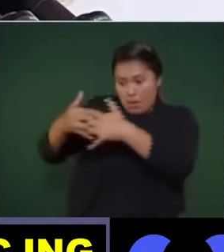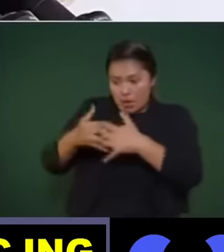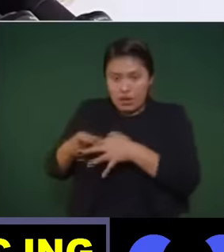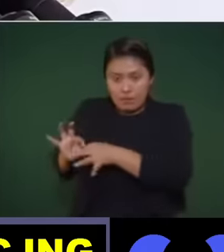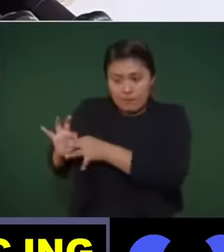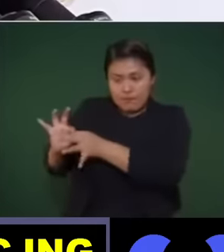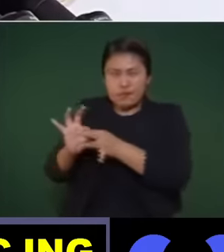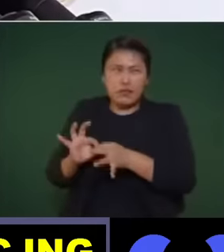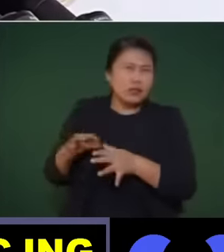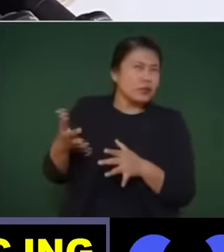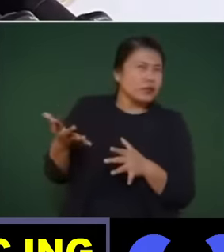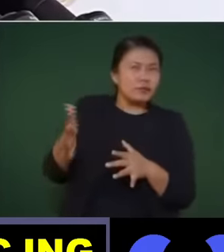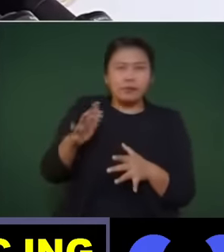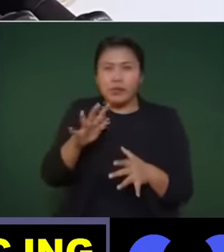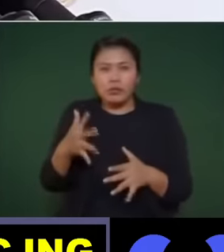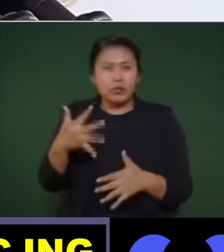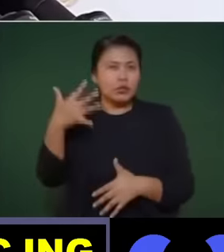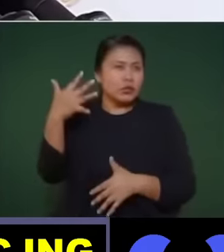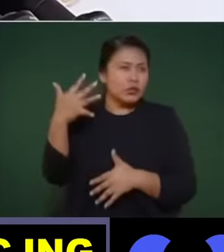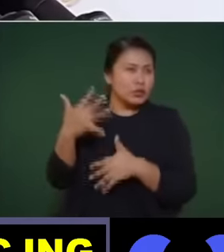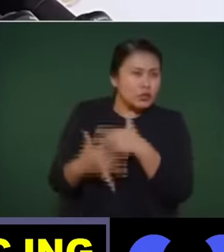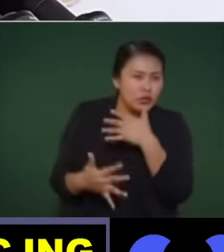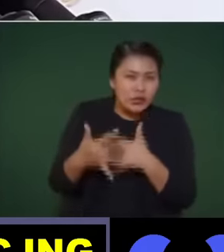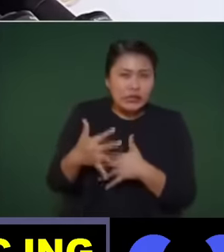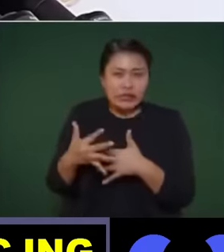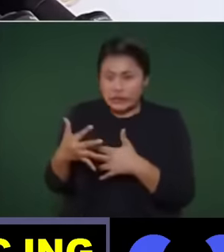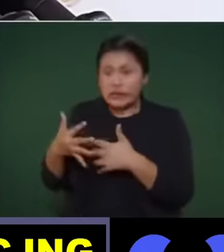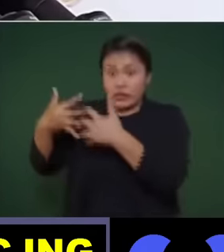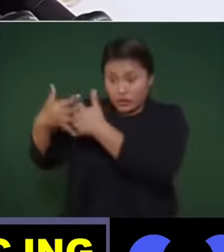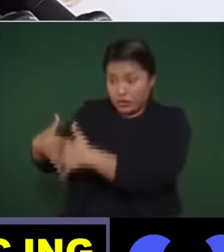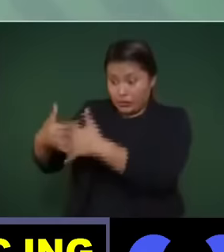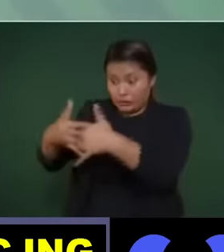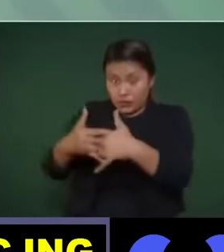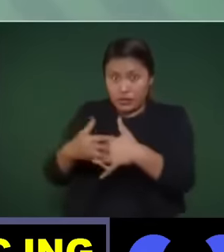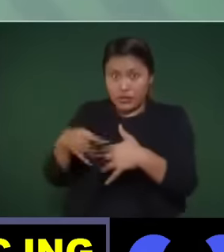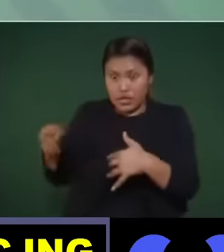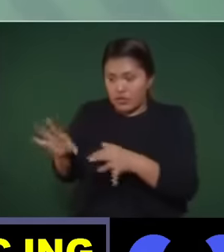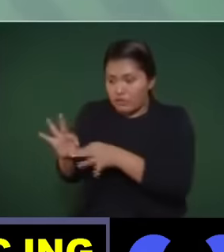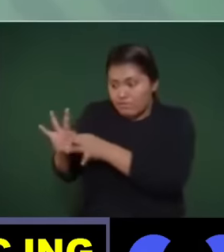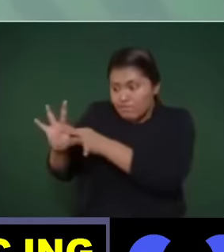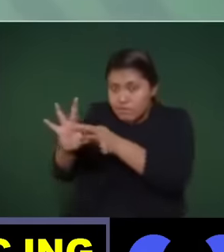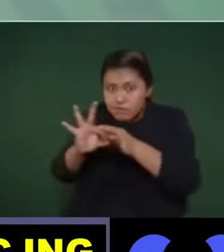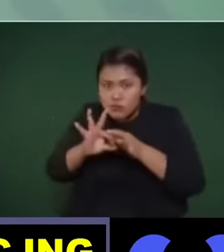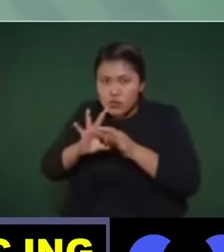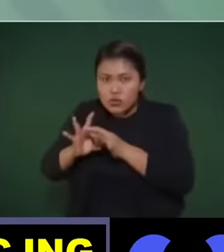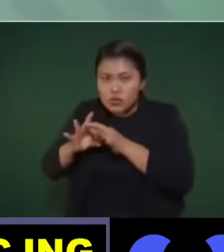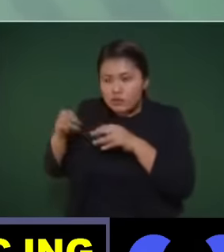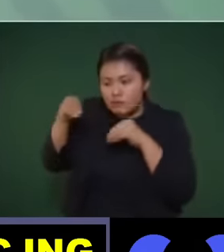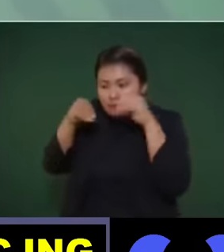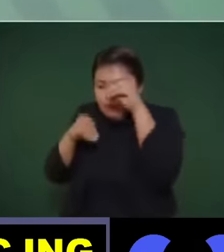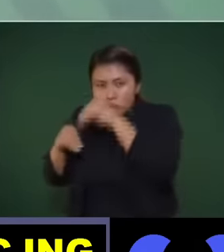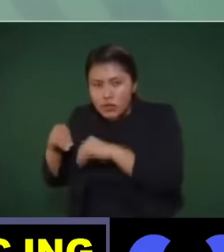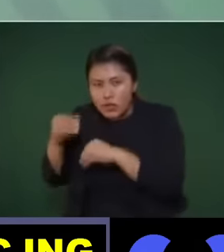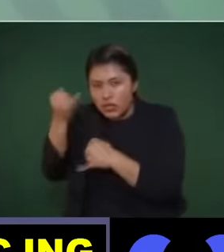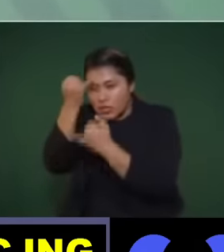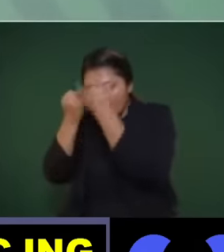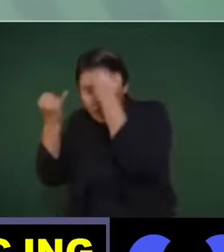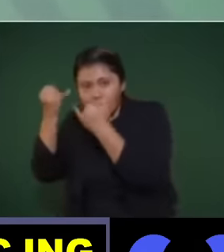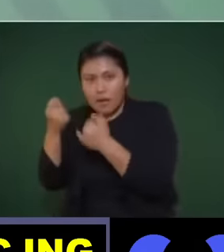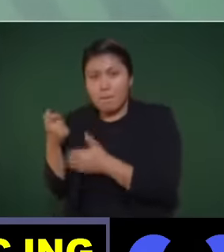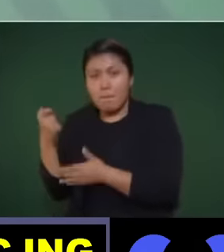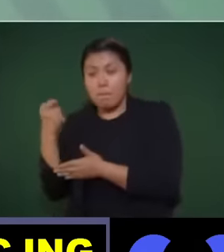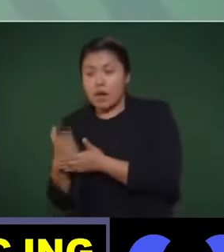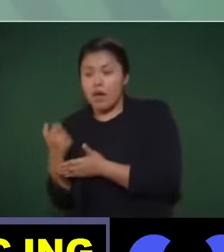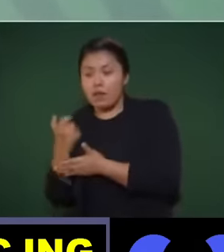alrededor de quince empresas las que participaron pagándoles y no